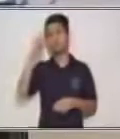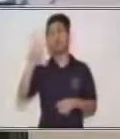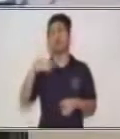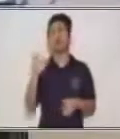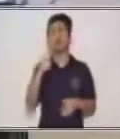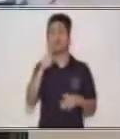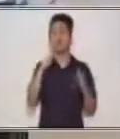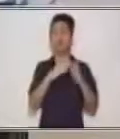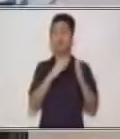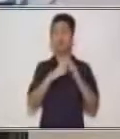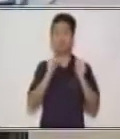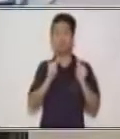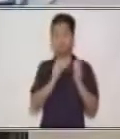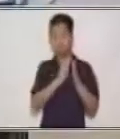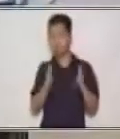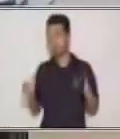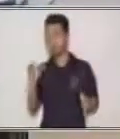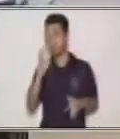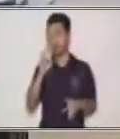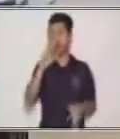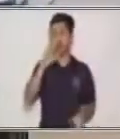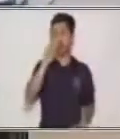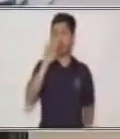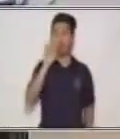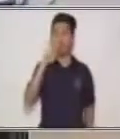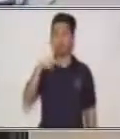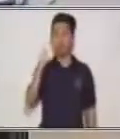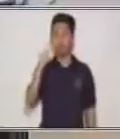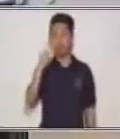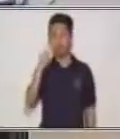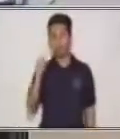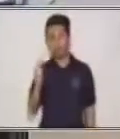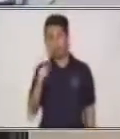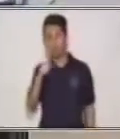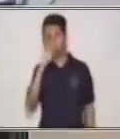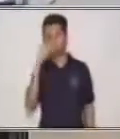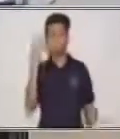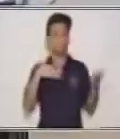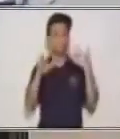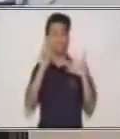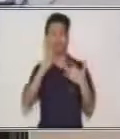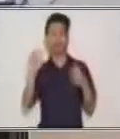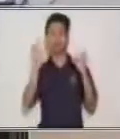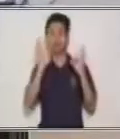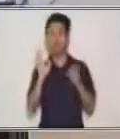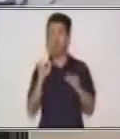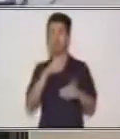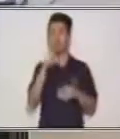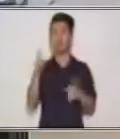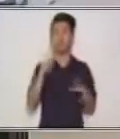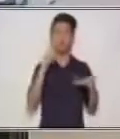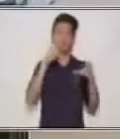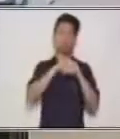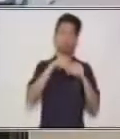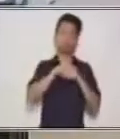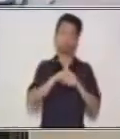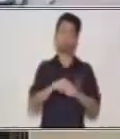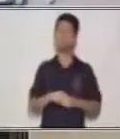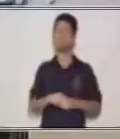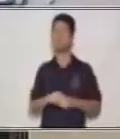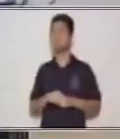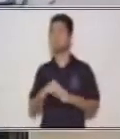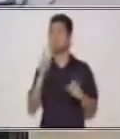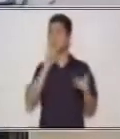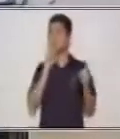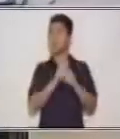esté ordenada. Vas a sacar tu cuaderno, tus crayones y todo, al terminar tu trabajo, asigna un lugar y lo pones todo ahí. También